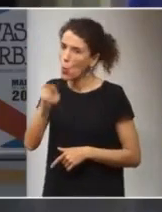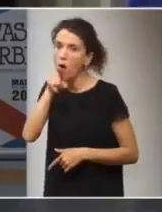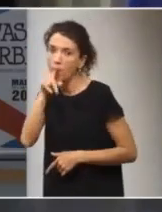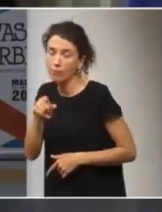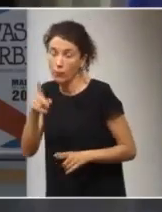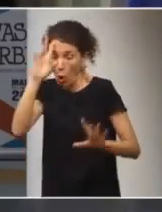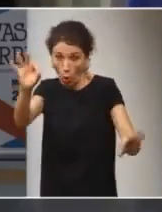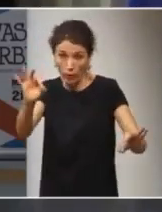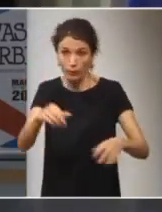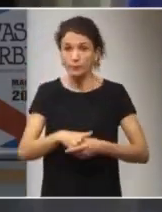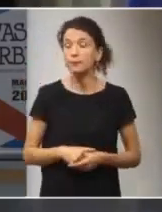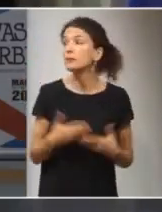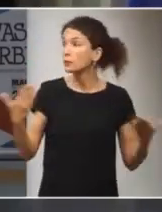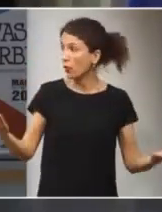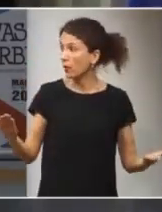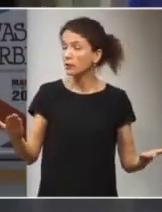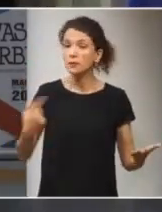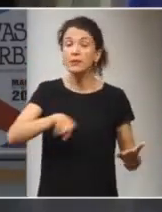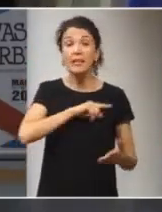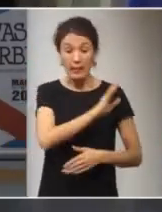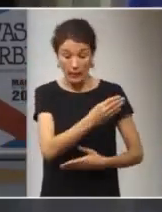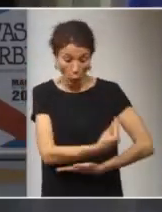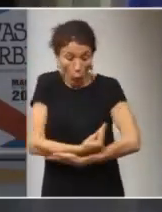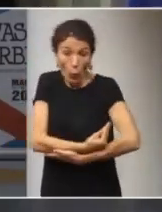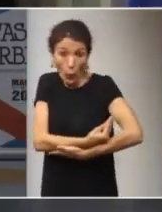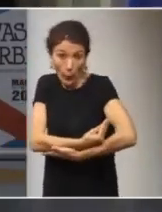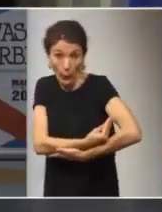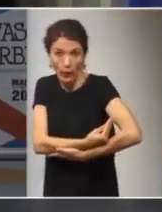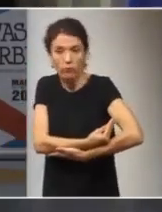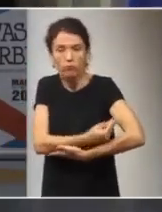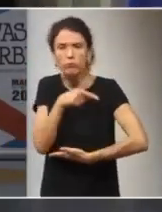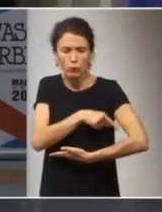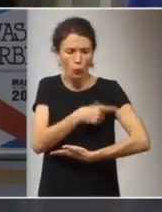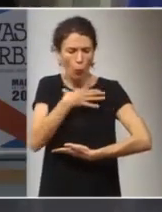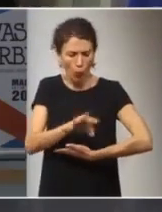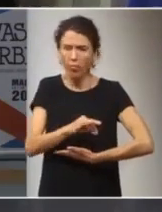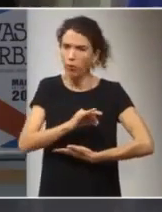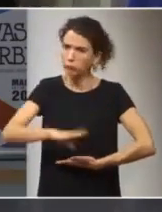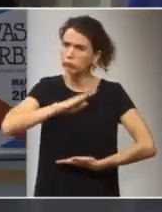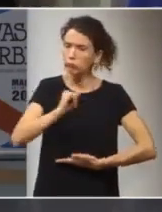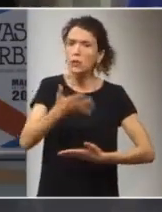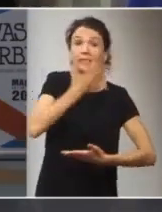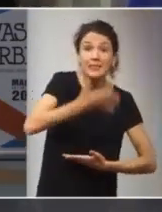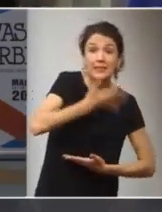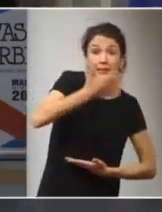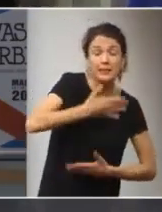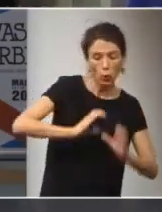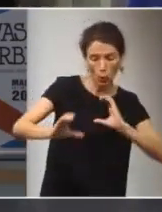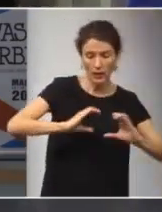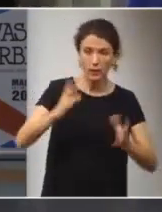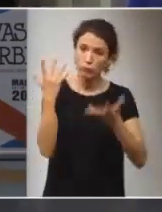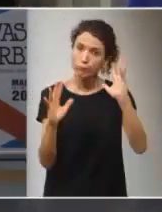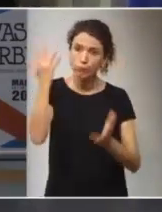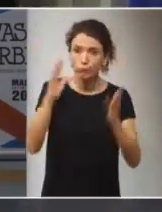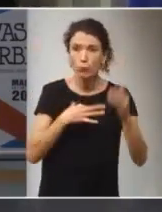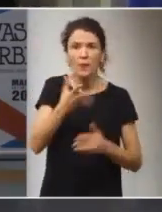evidentemente. Y entonces los niños pequeñitos son capaces de signar y de comunicarse con las manos,